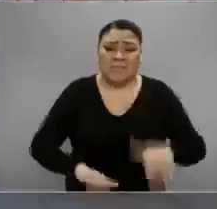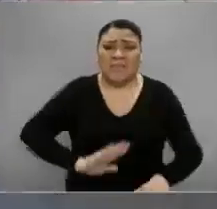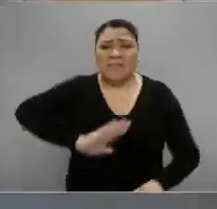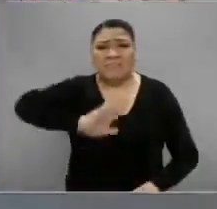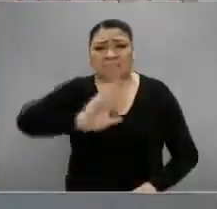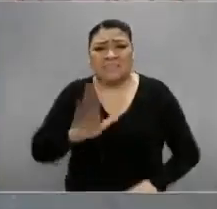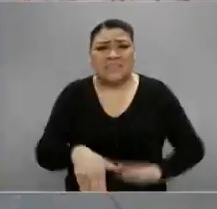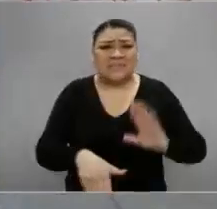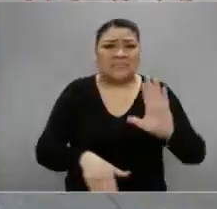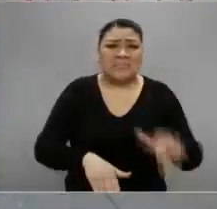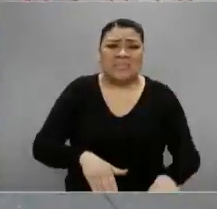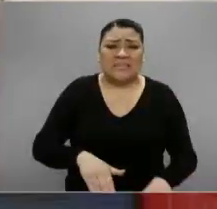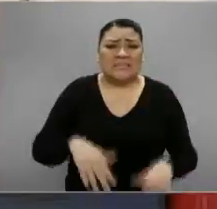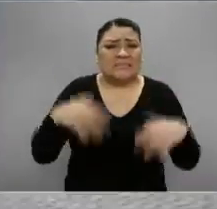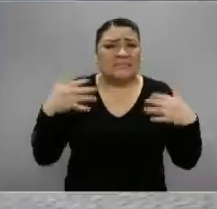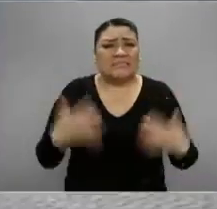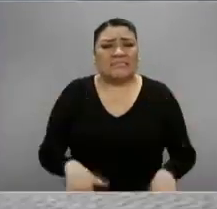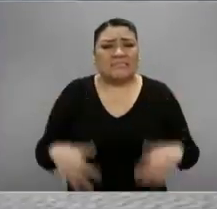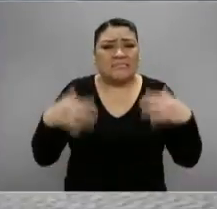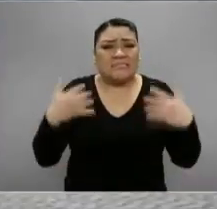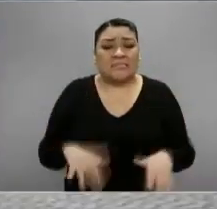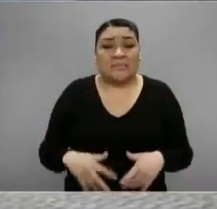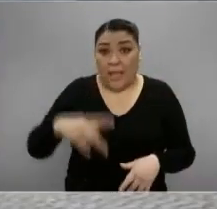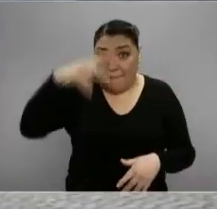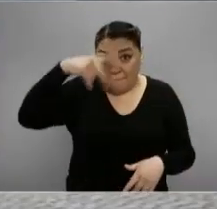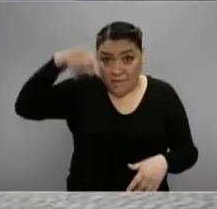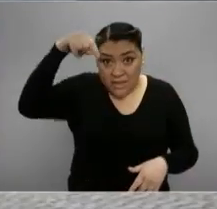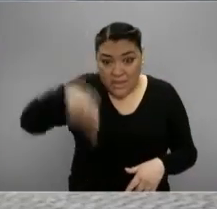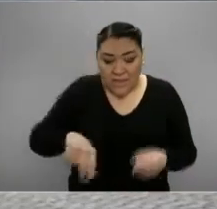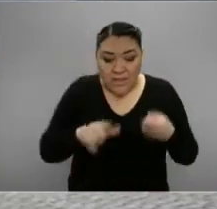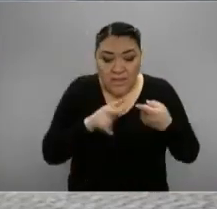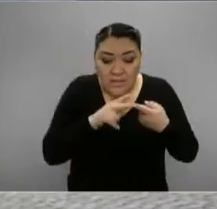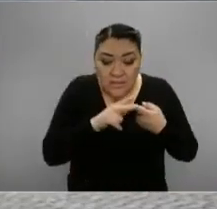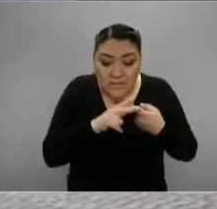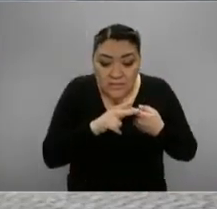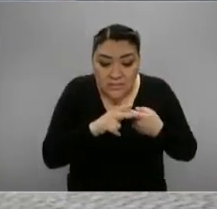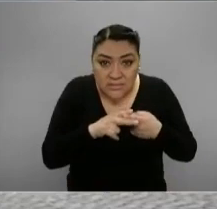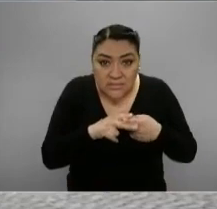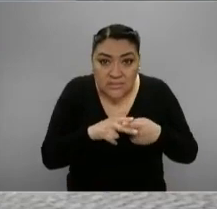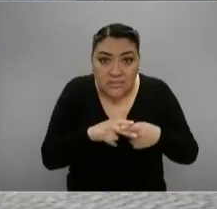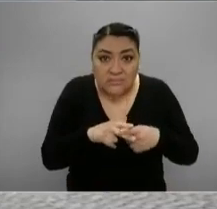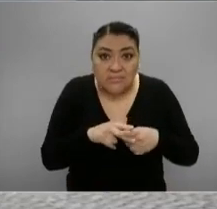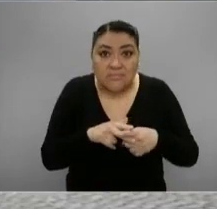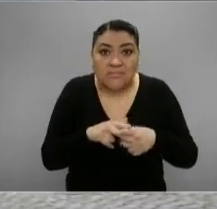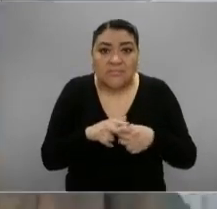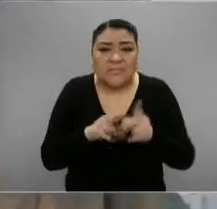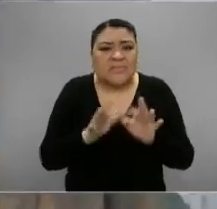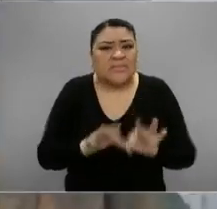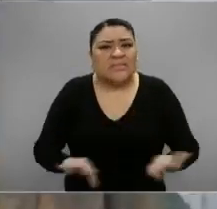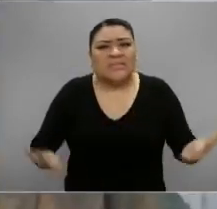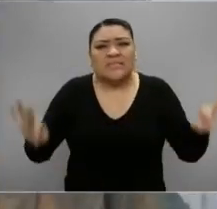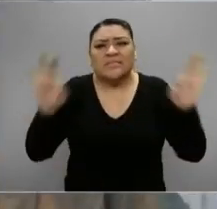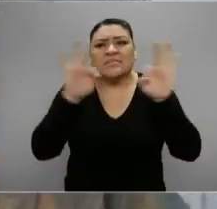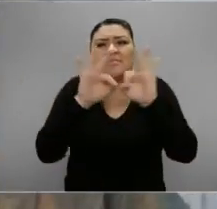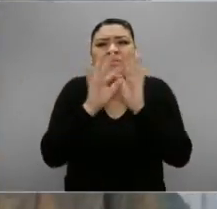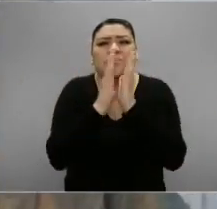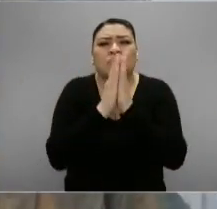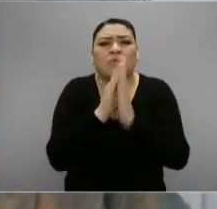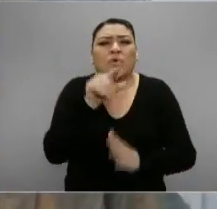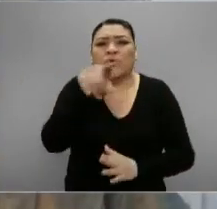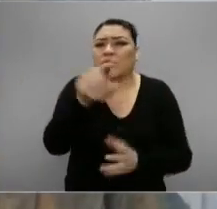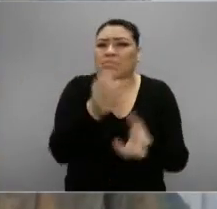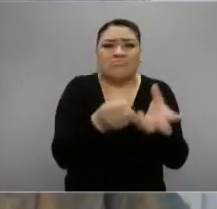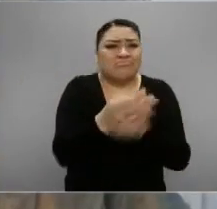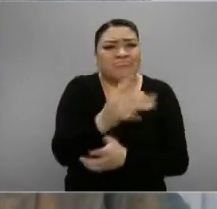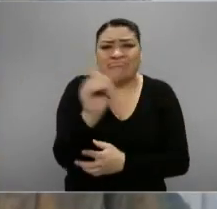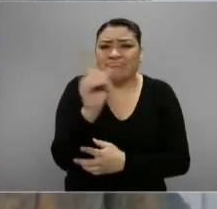Y bueno, en México estamos empezando, por eso es tan importante que usted se quede en casa.